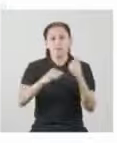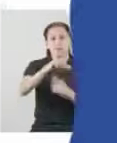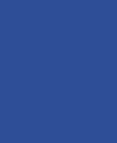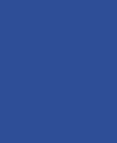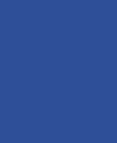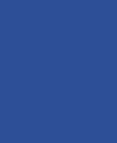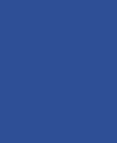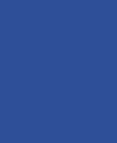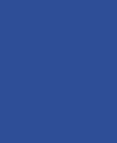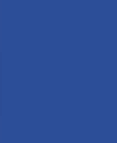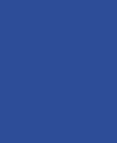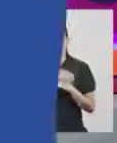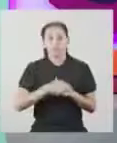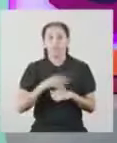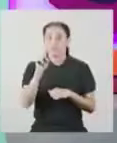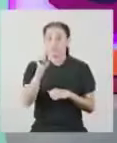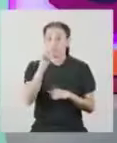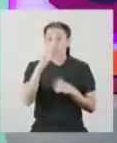convivencia.